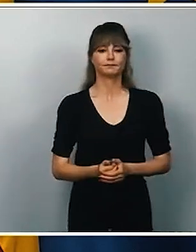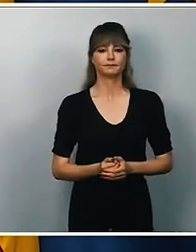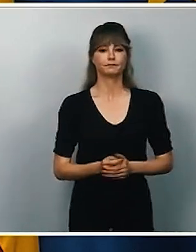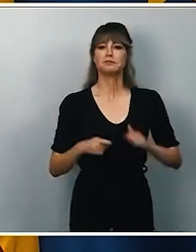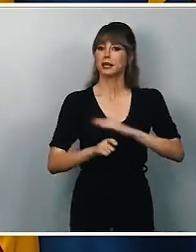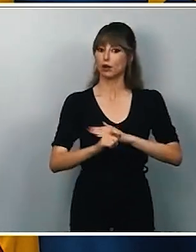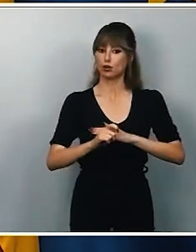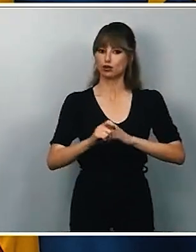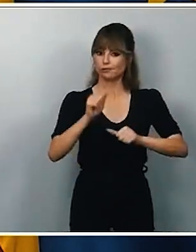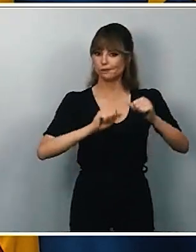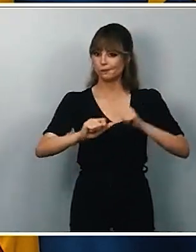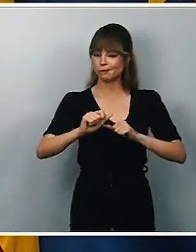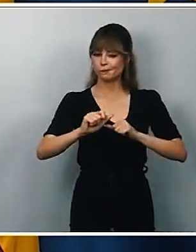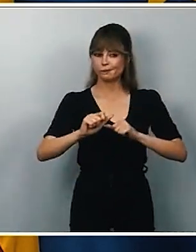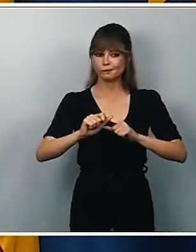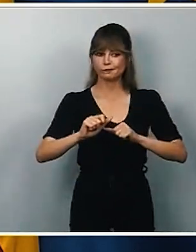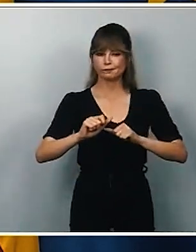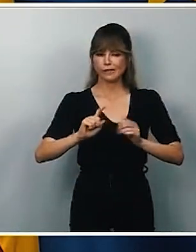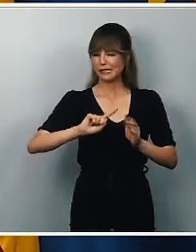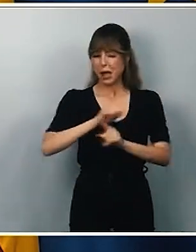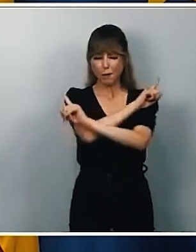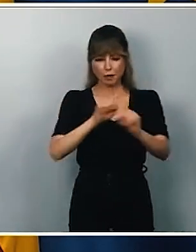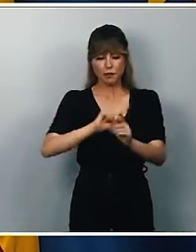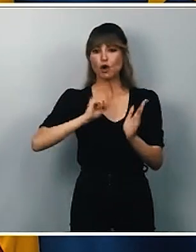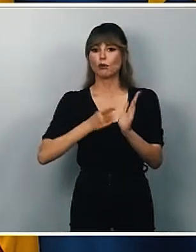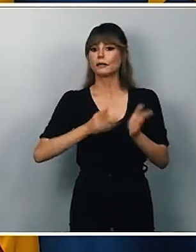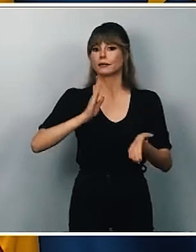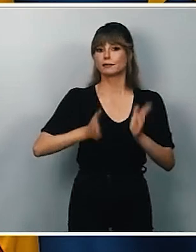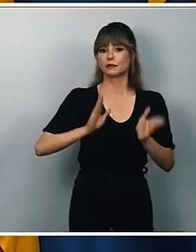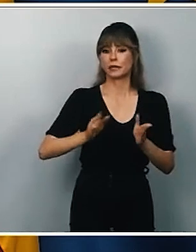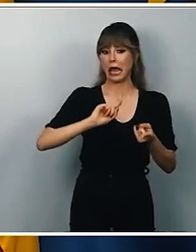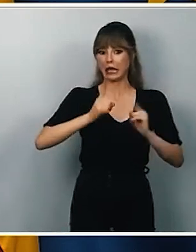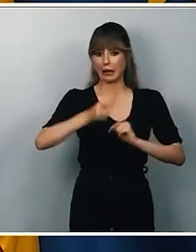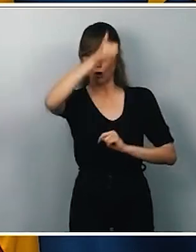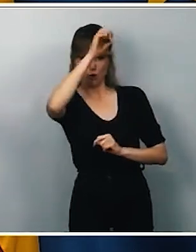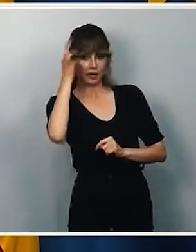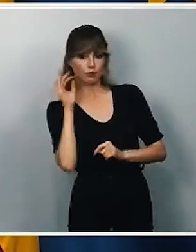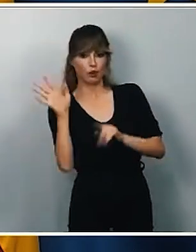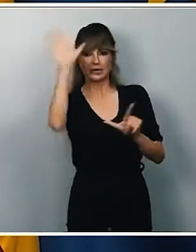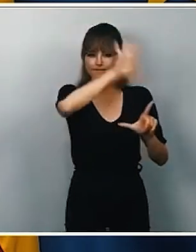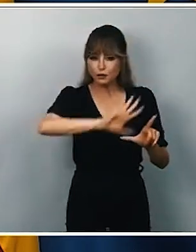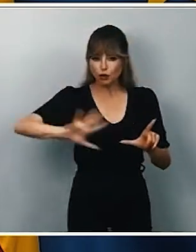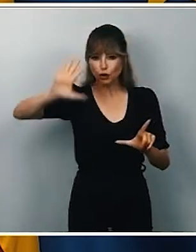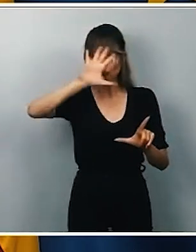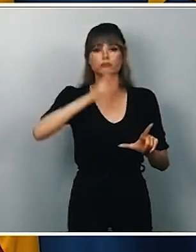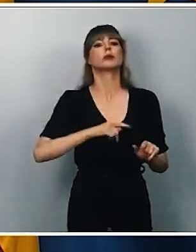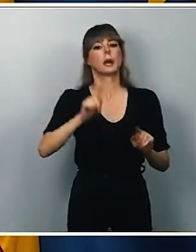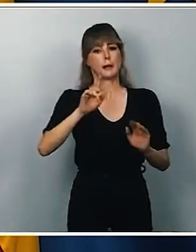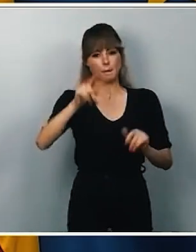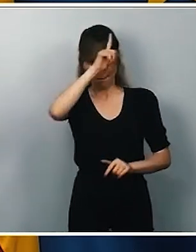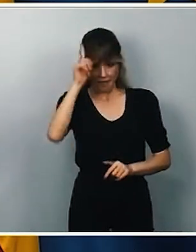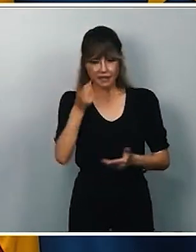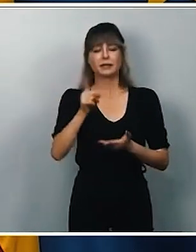interposición, se prohibirán con carácter absoluto las terapias de conversión en todo el territorio, también en Madrid. No se